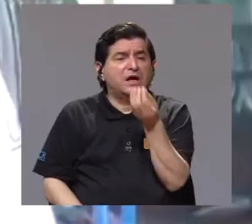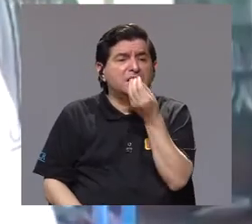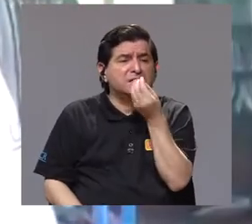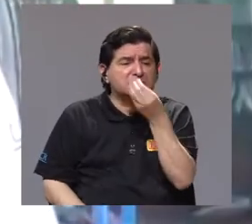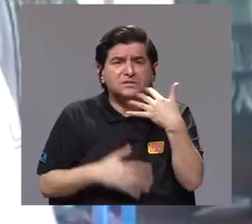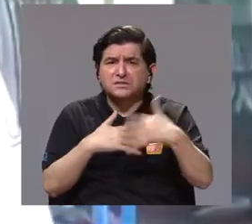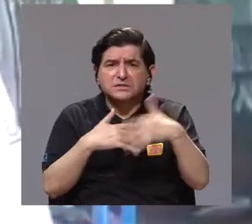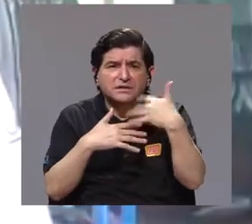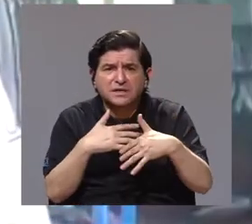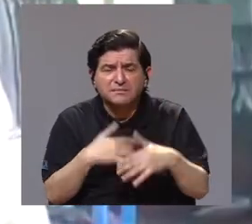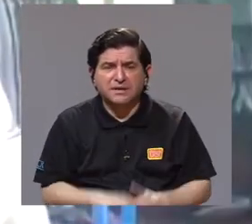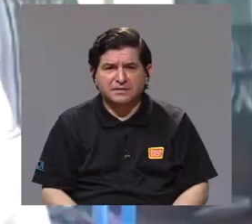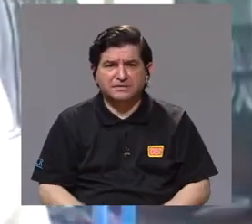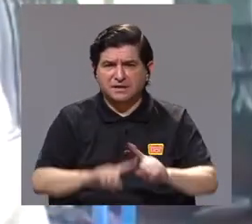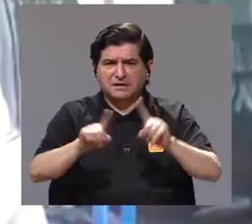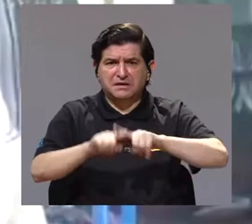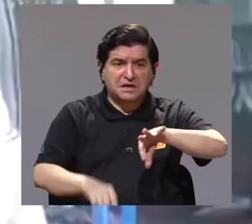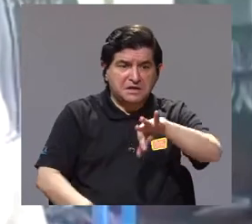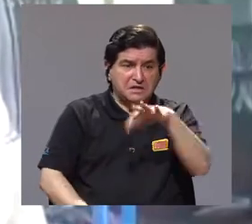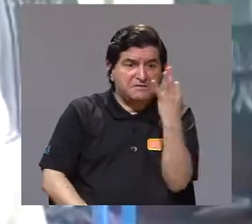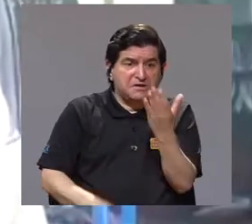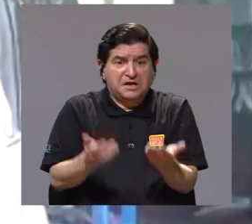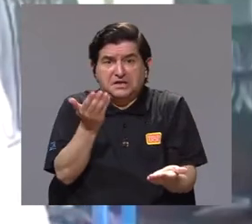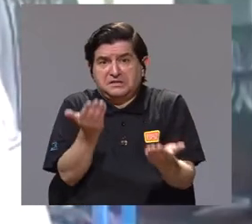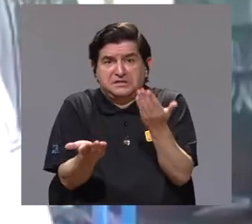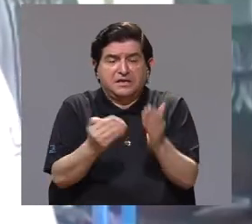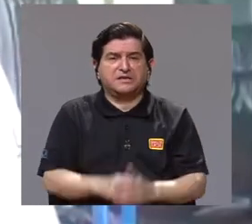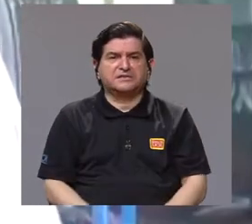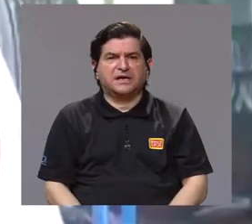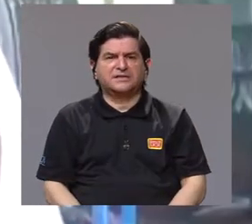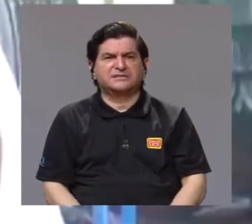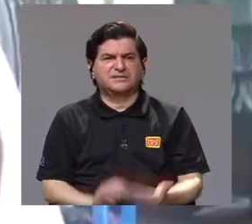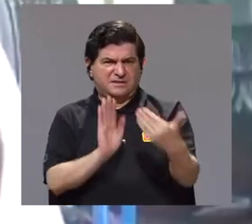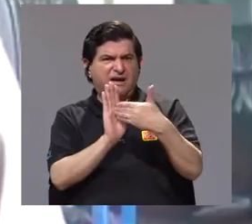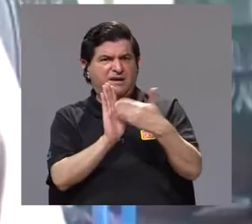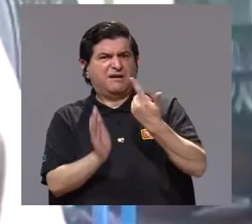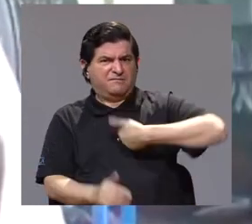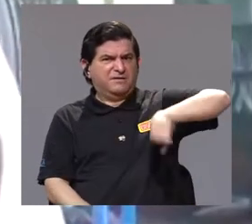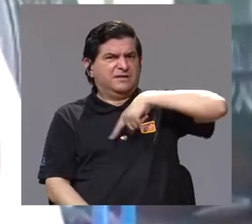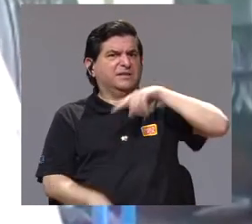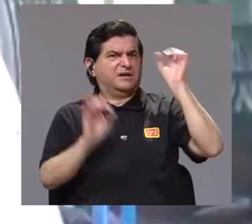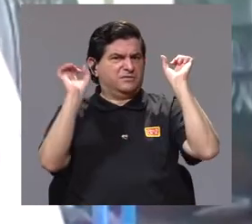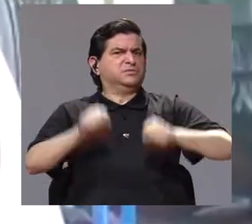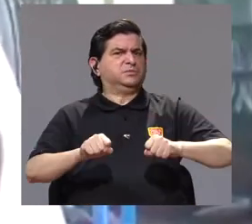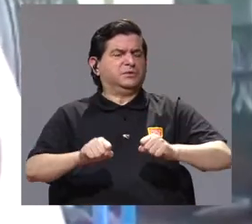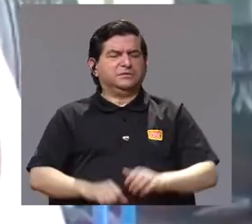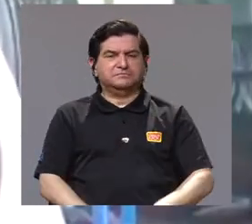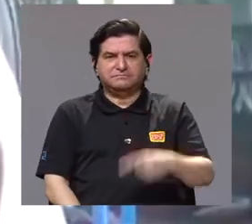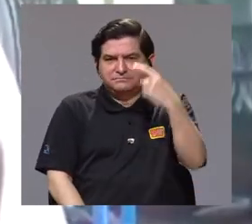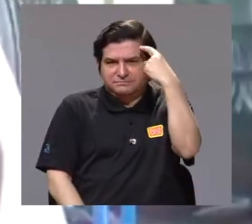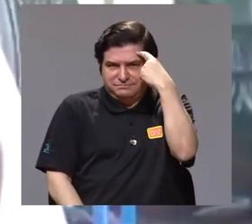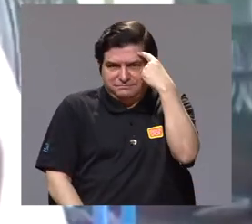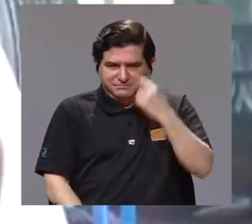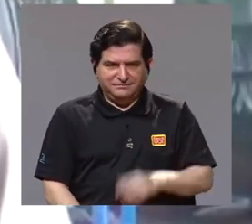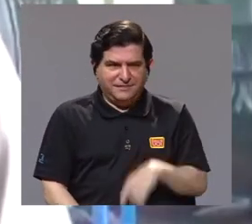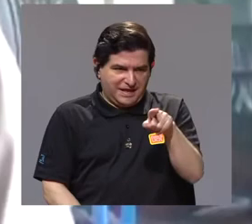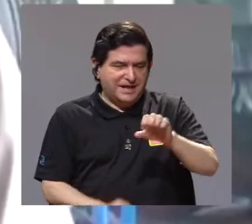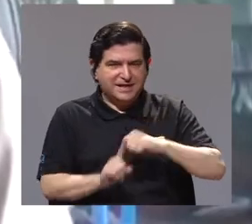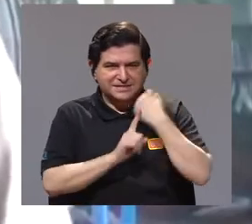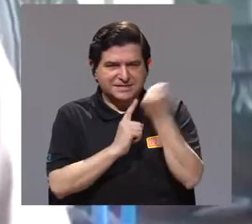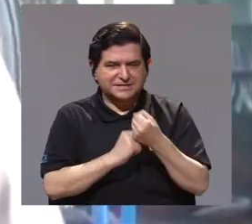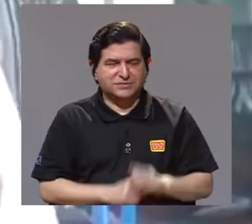chupan sangre y que de alguna u otra forma nos pueden causar daño, pensando en